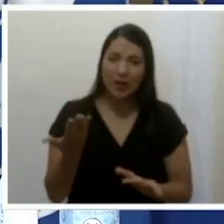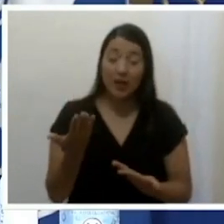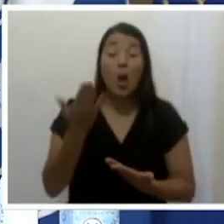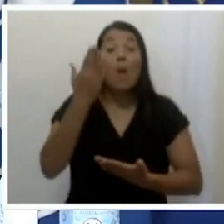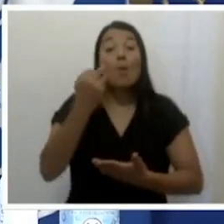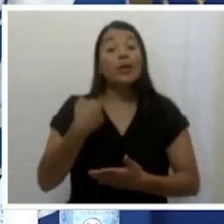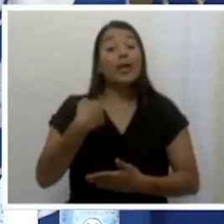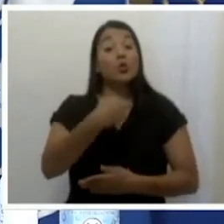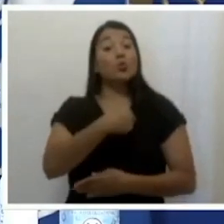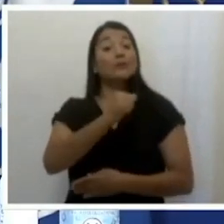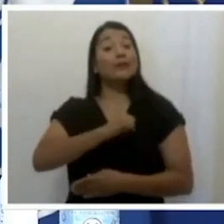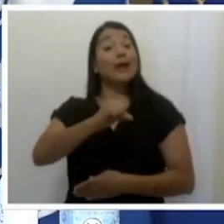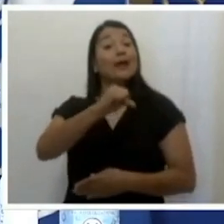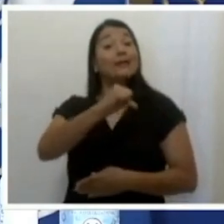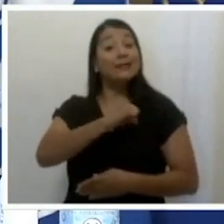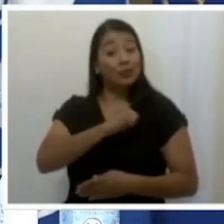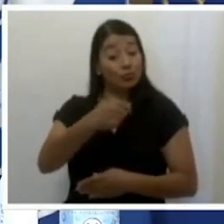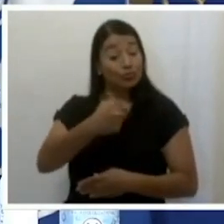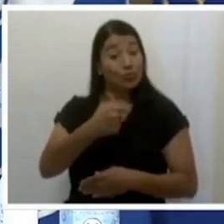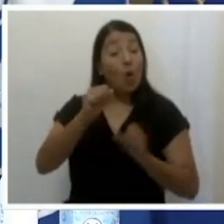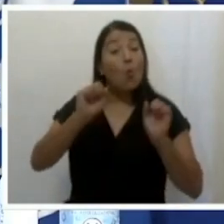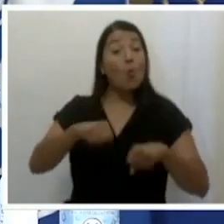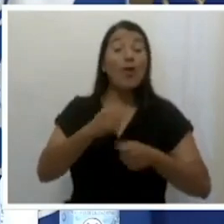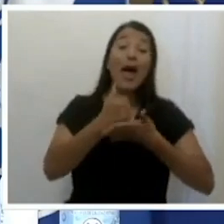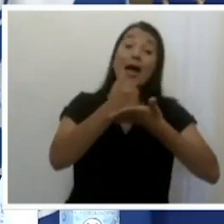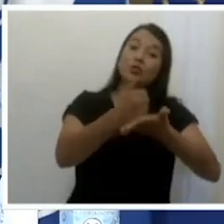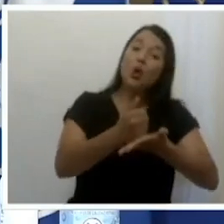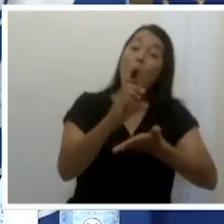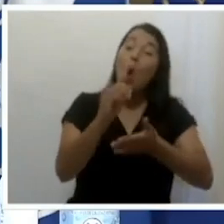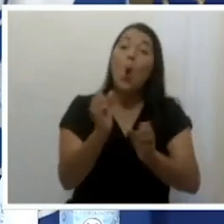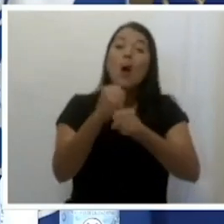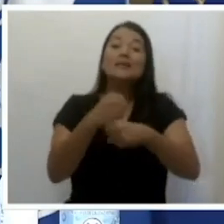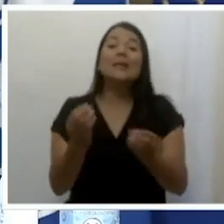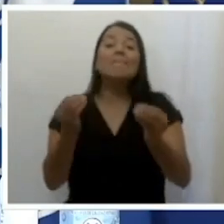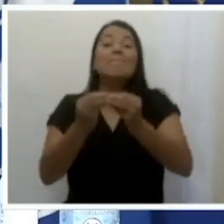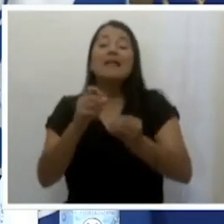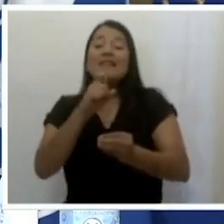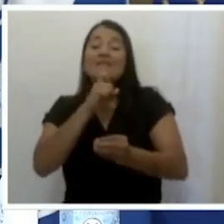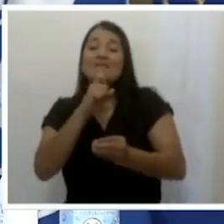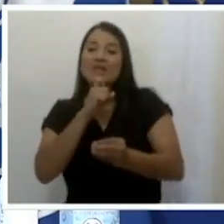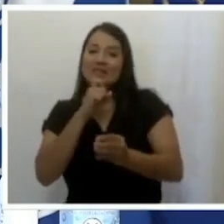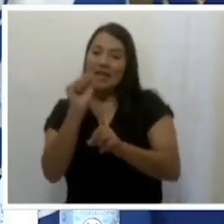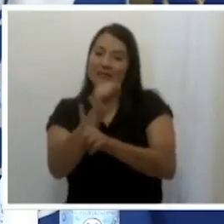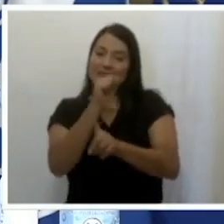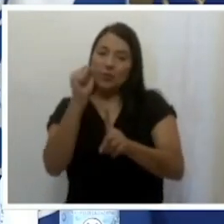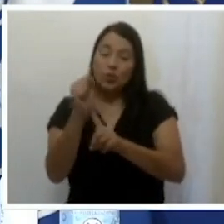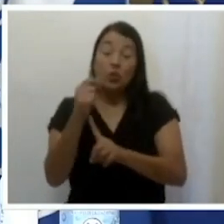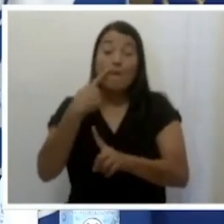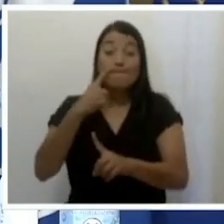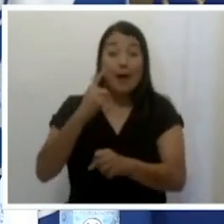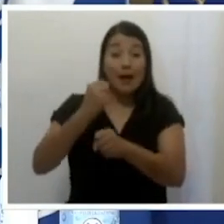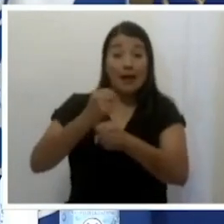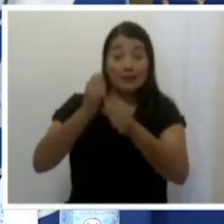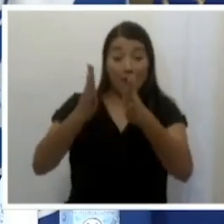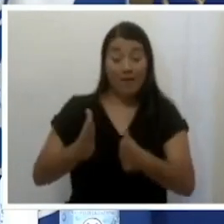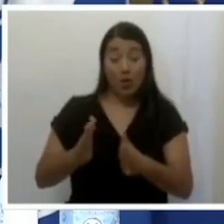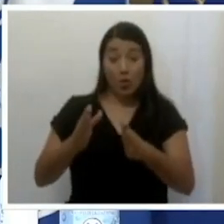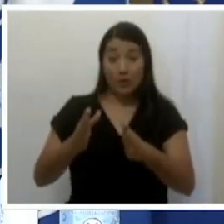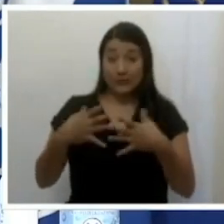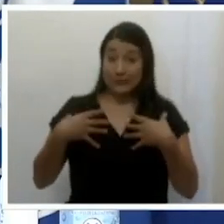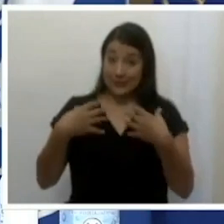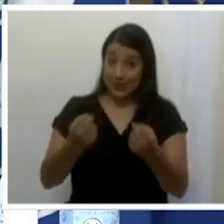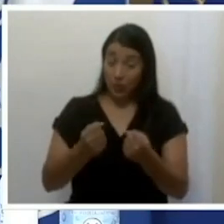complicarle la vida a los trabajadores de la salud. En este momento que hay una apertura,